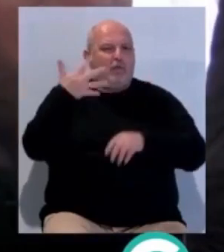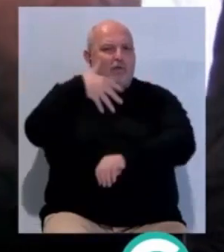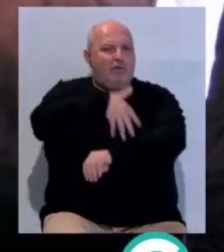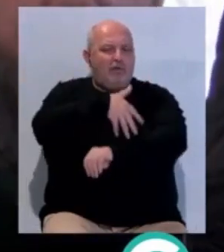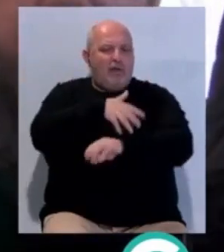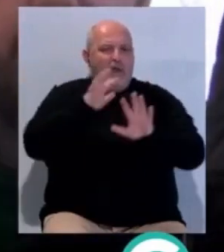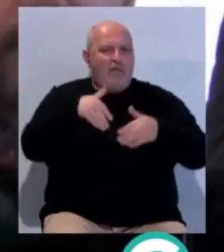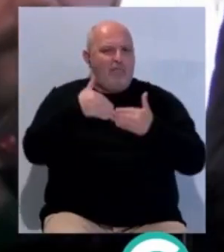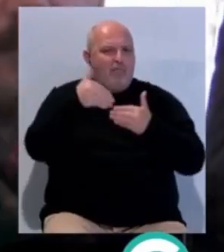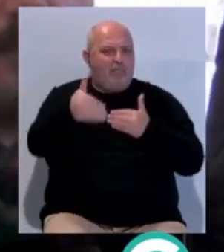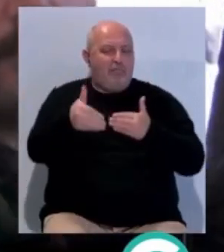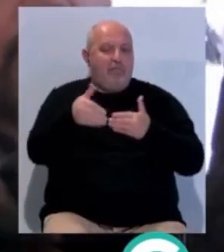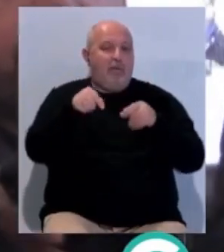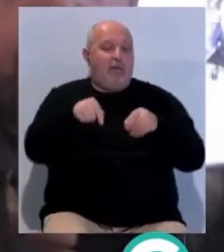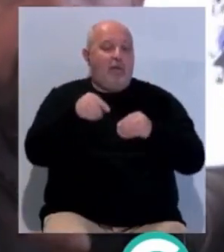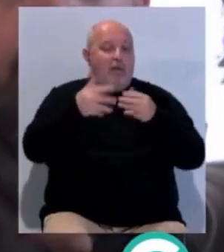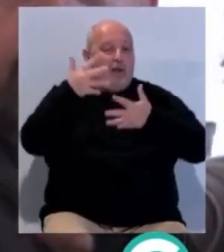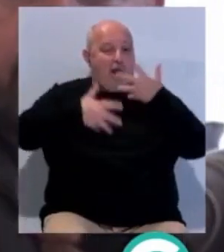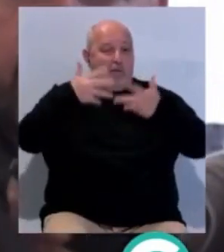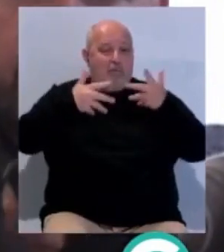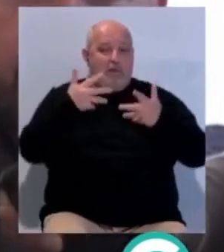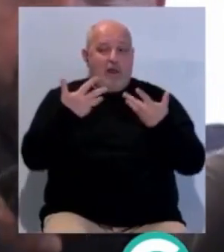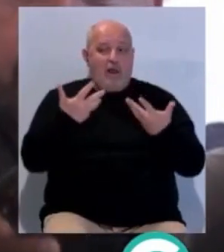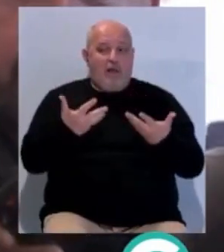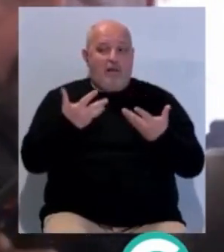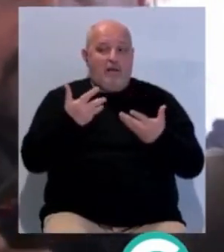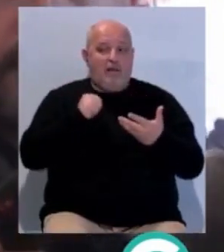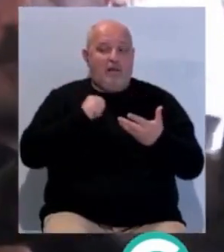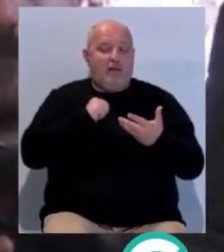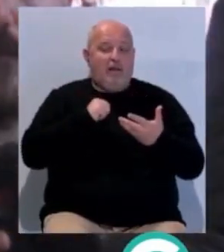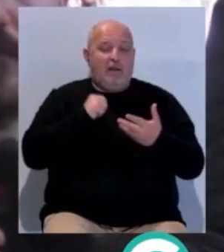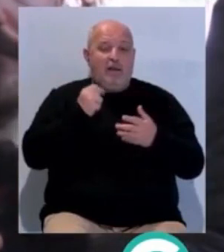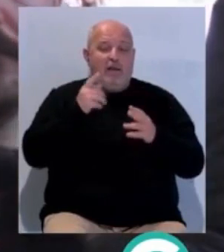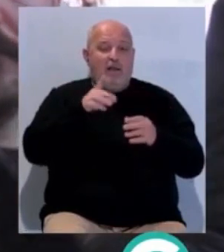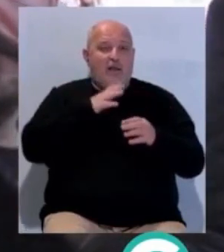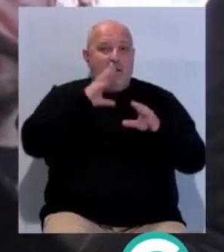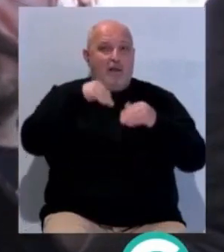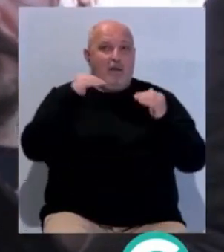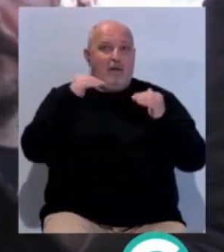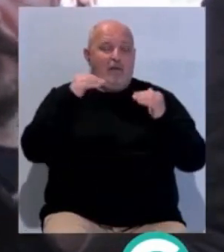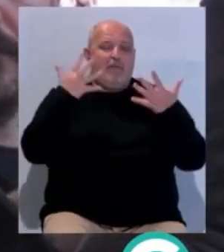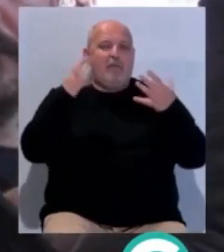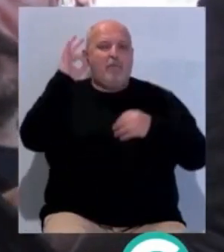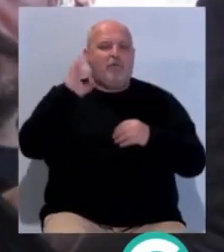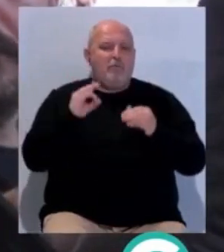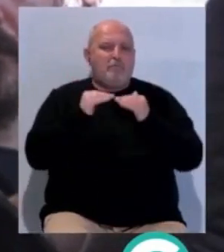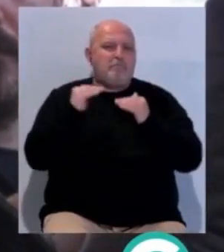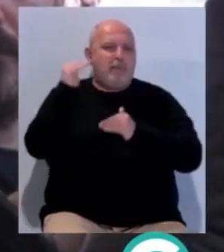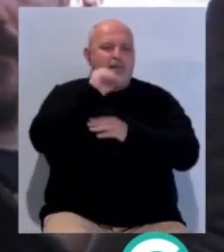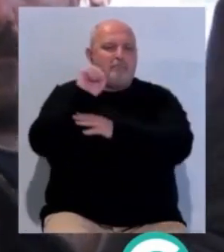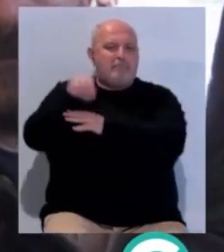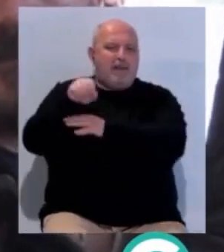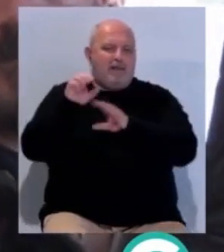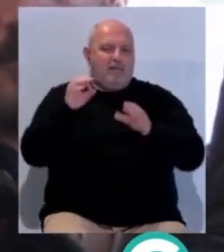estrellas en la ciudad de Cádiz y haciendo los cálculos actualmente las plazas de alojamiento superan el 10% de la población de la ciudad.